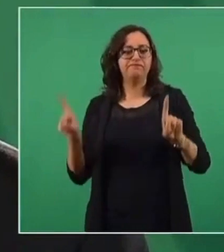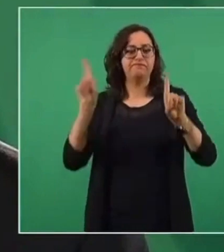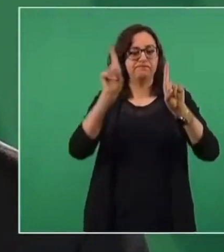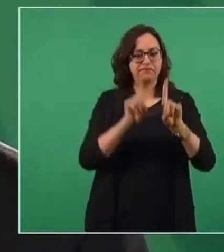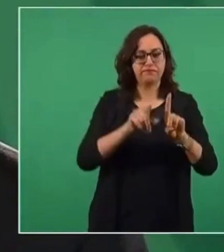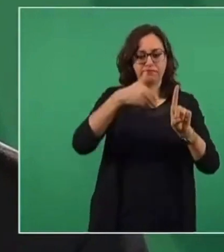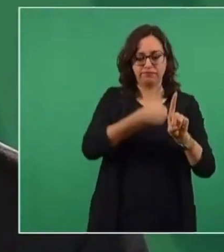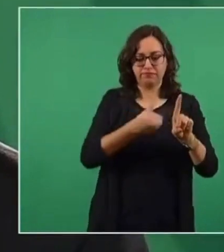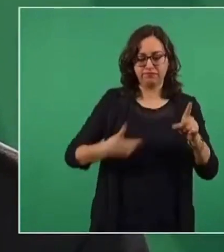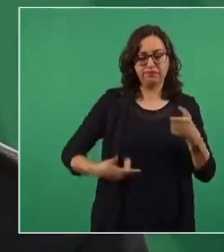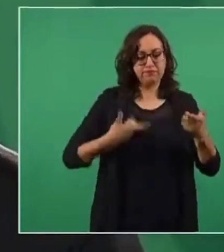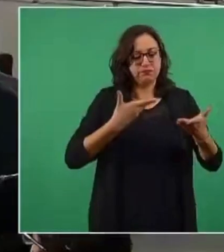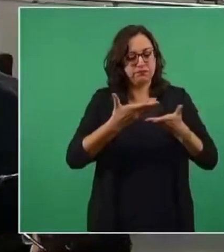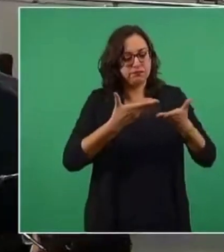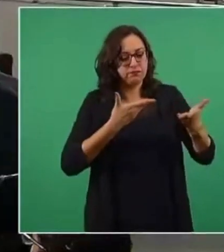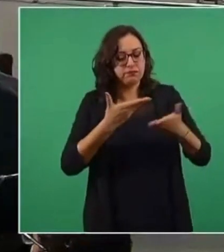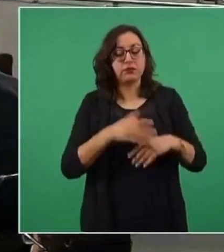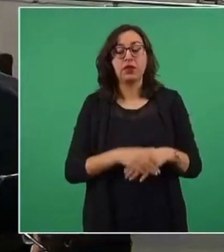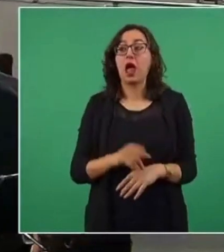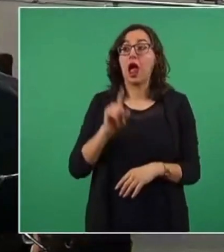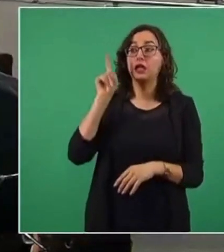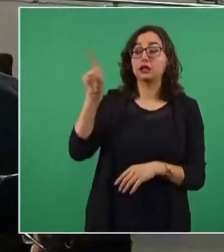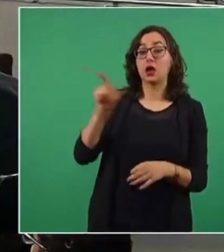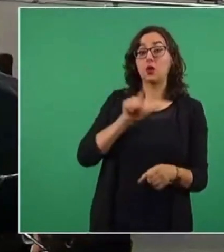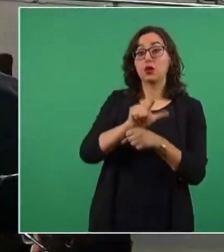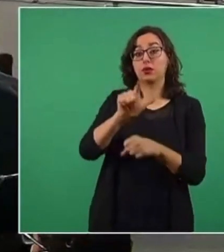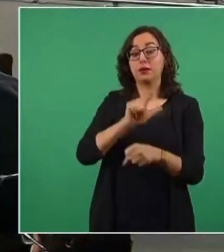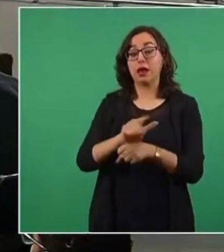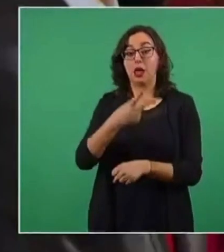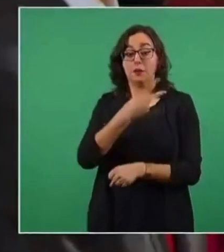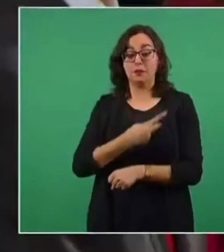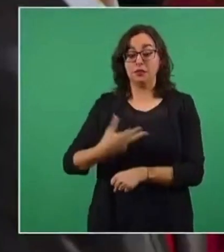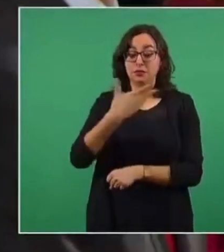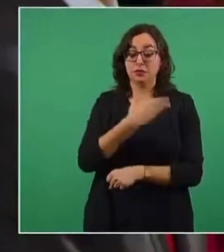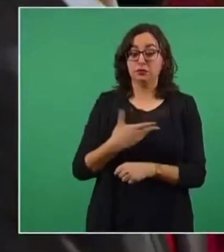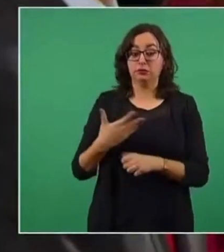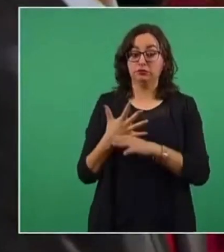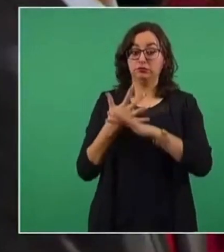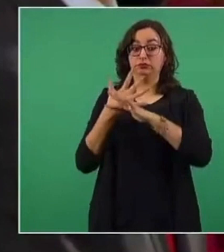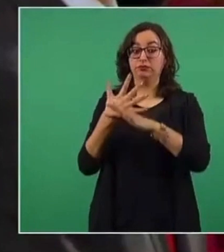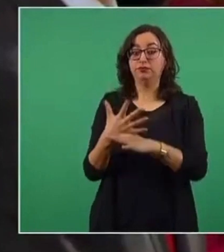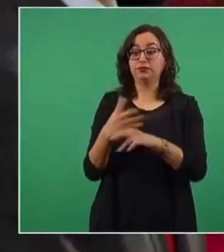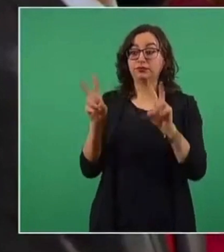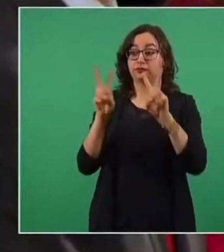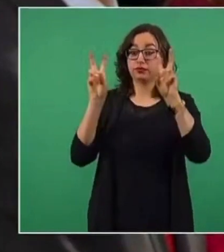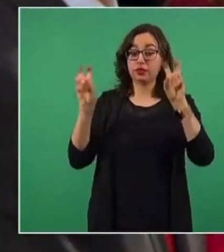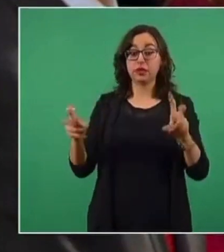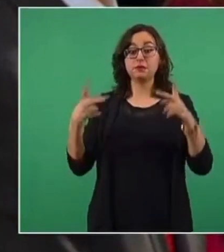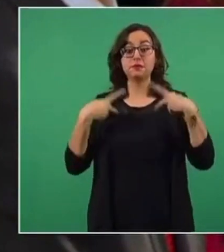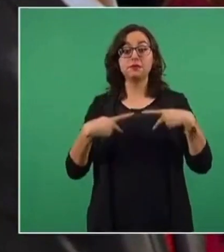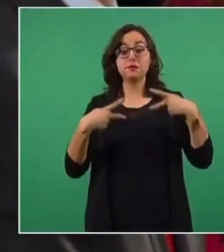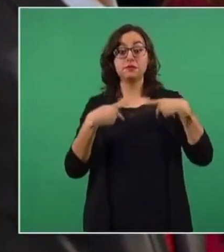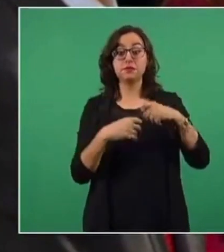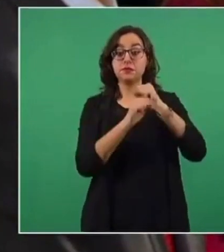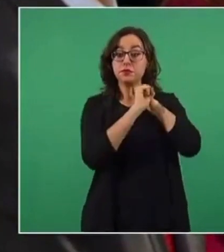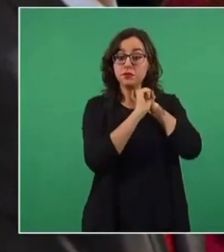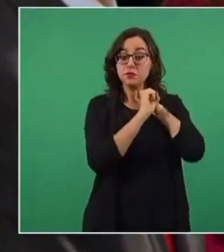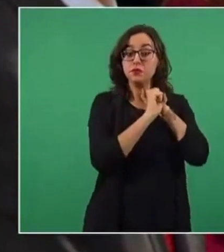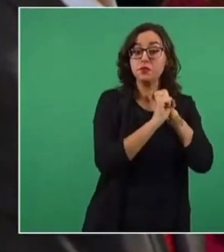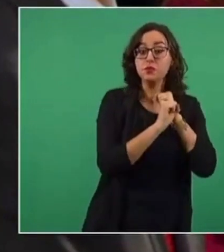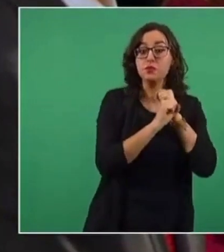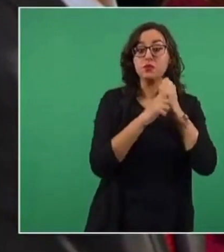el corto plazo. Justo en Guatemala la vicepresidenta acordó atacar el tema del tráfico de personas de los llamados polleros.